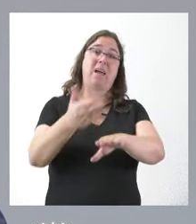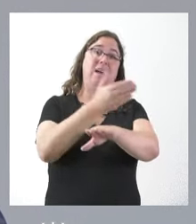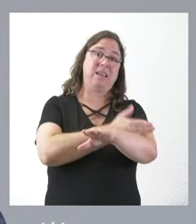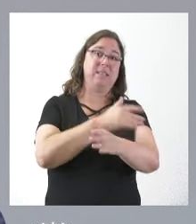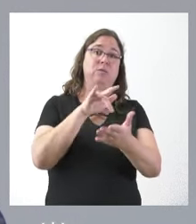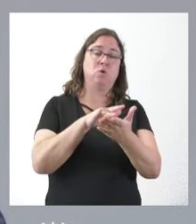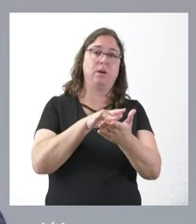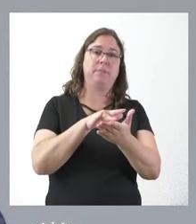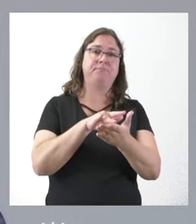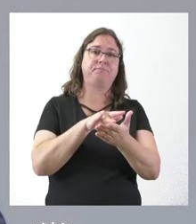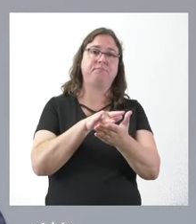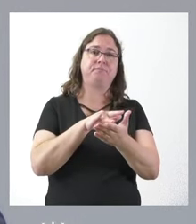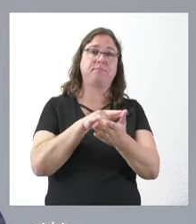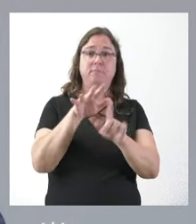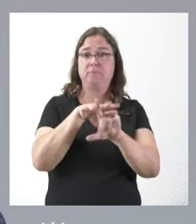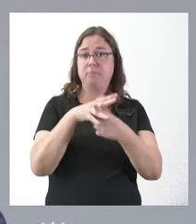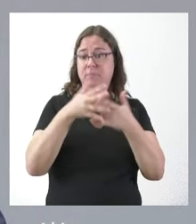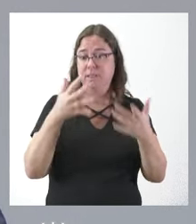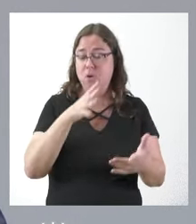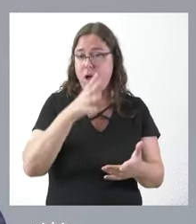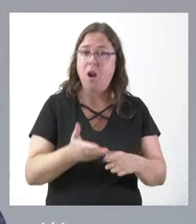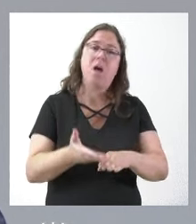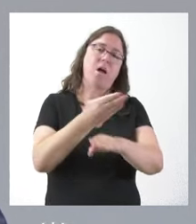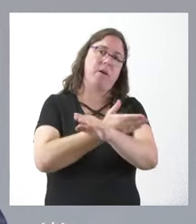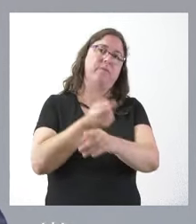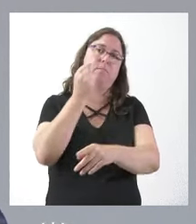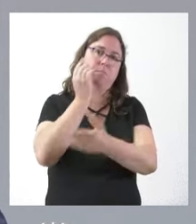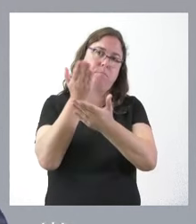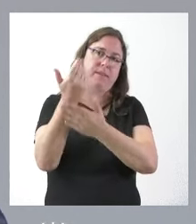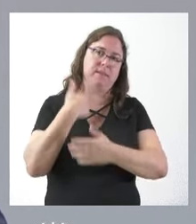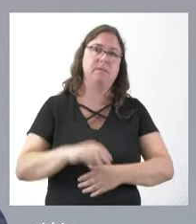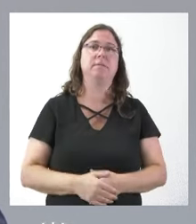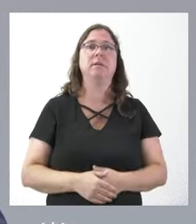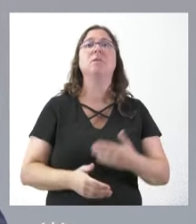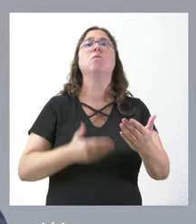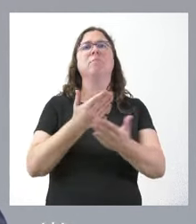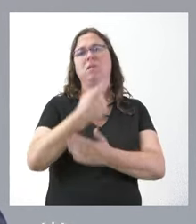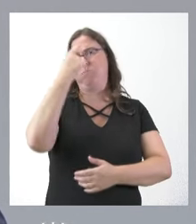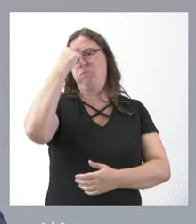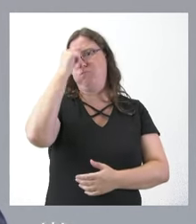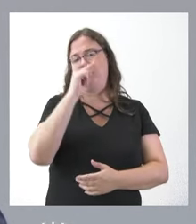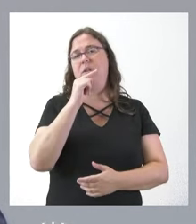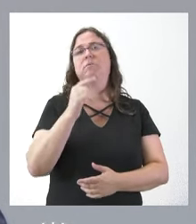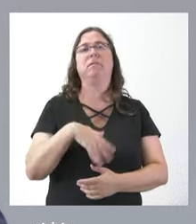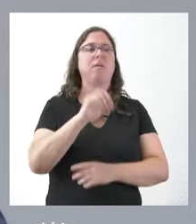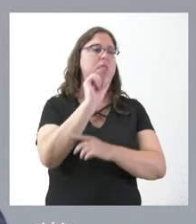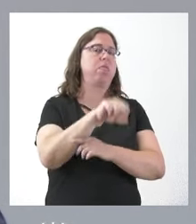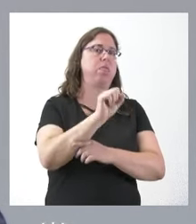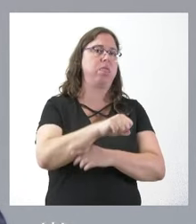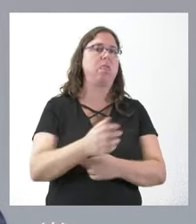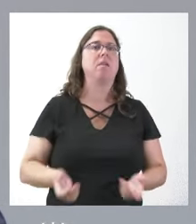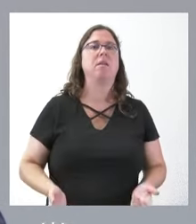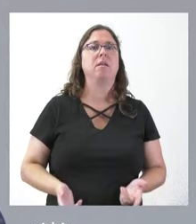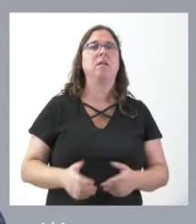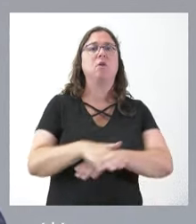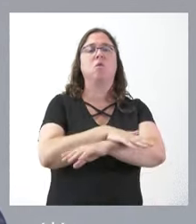produjera la situación que ahora mismo se está produciendo. Petición que, como saben, también ha sido desoída reiteradamente por